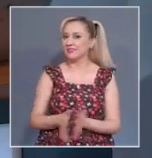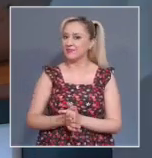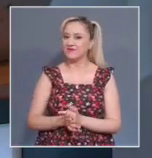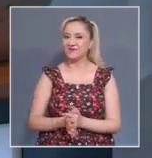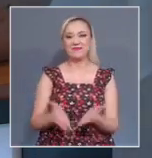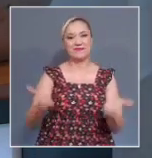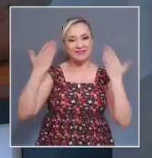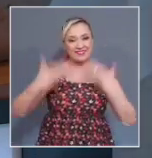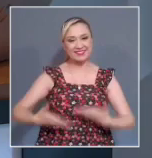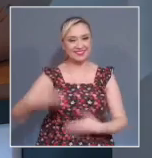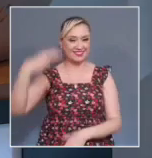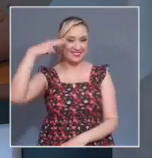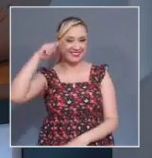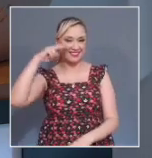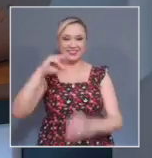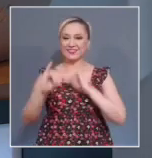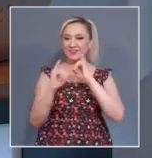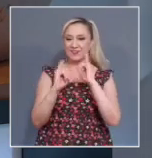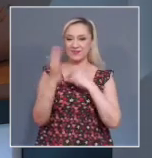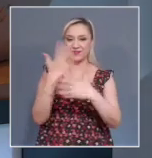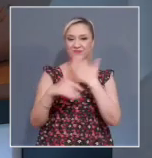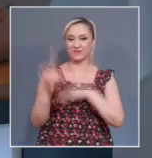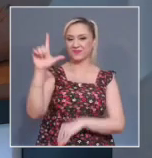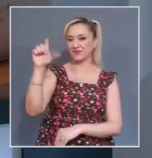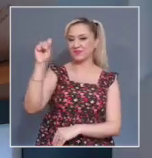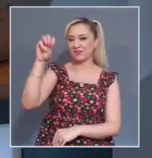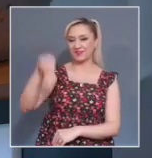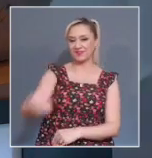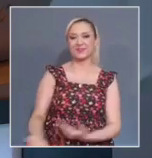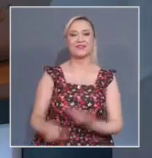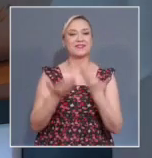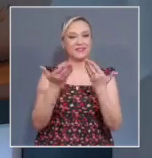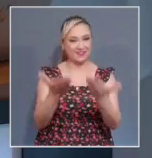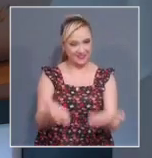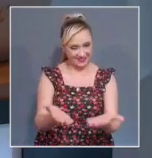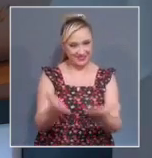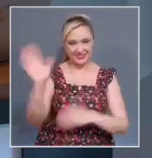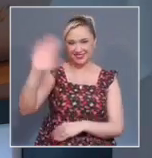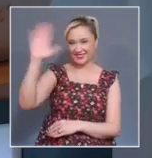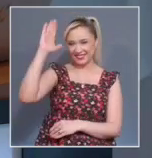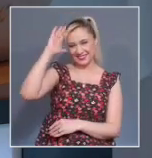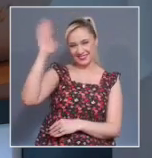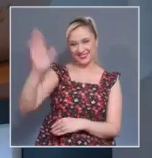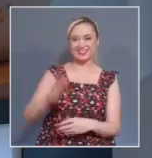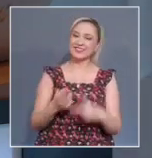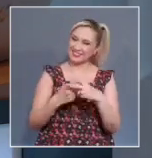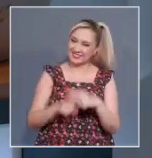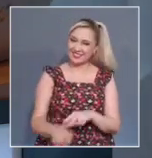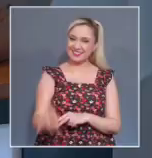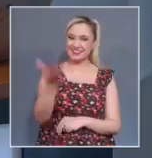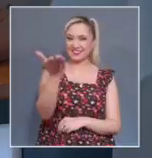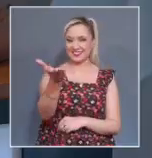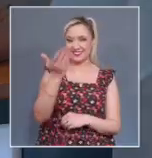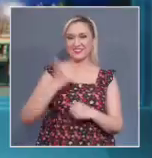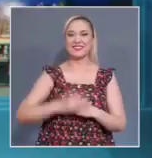Nidia Díaz en la interpretación de lengua de señas mexicana. Hola, Nidia. Vámonos con lo más importante.